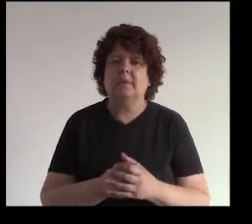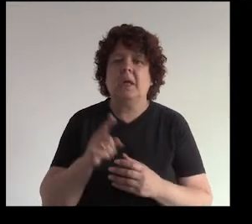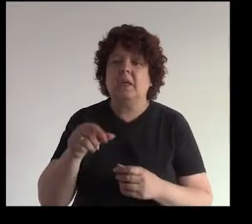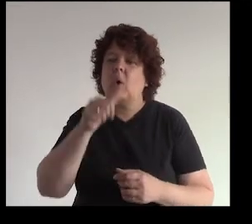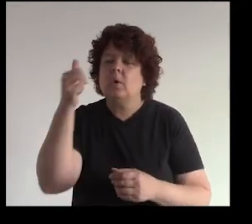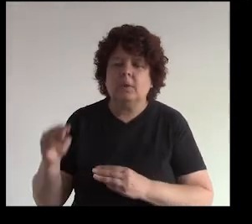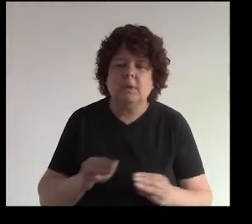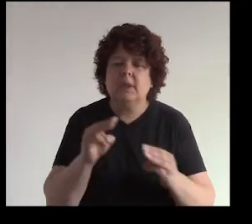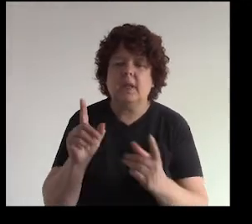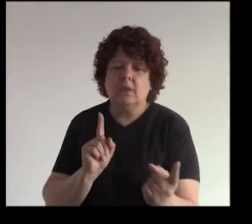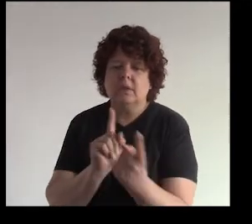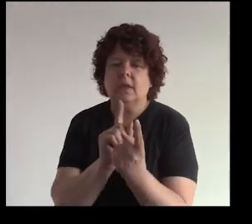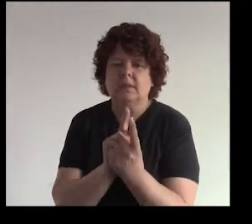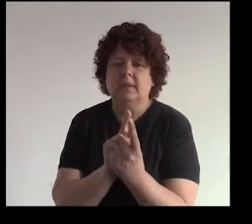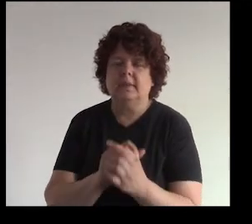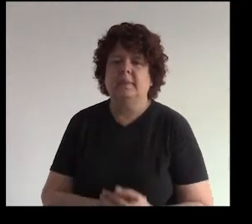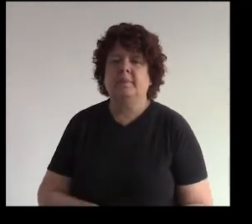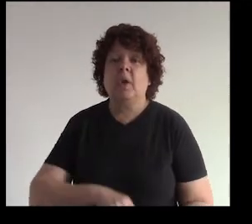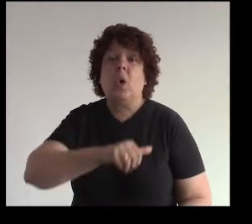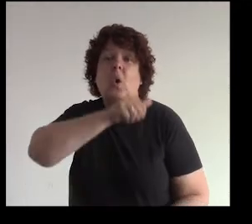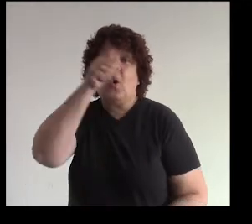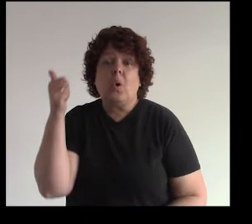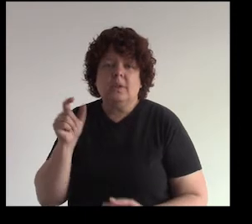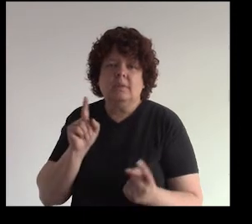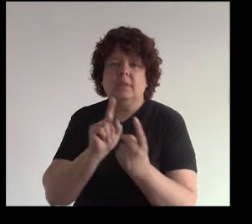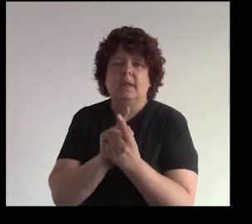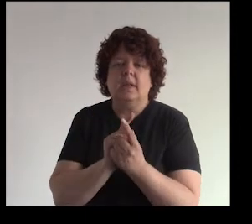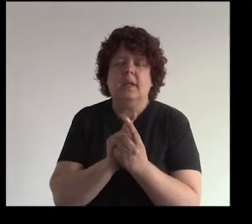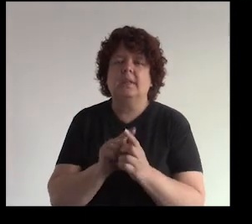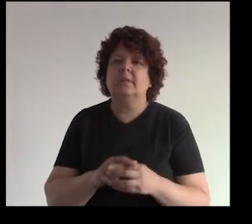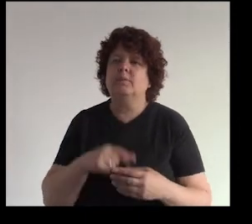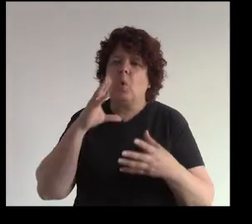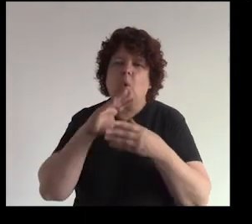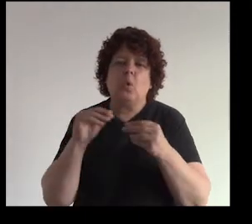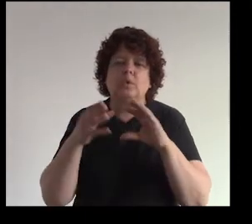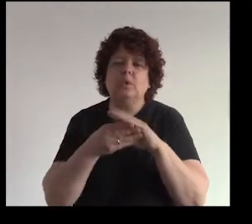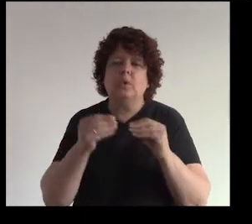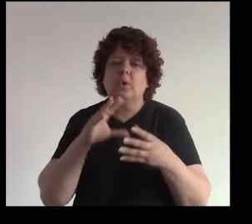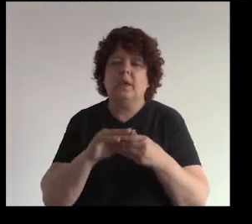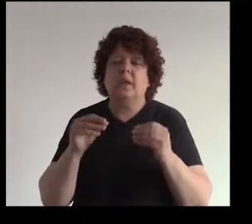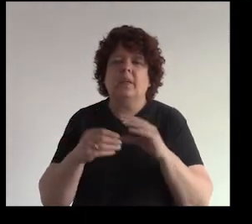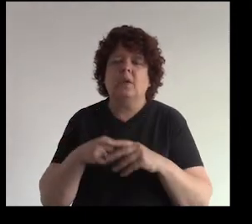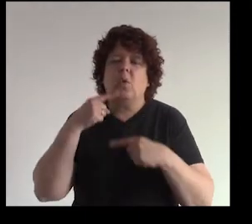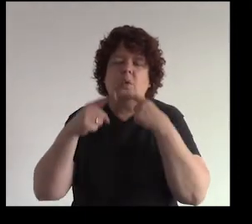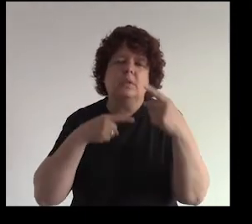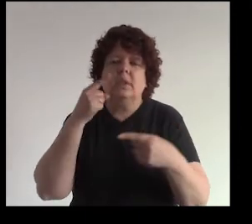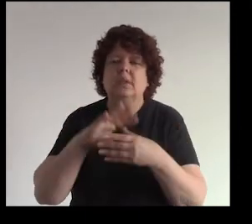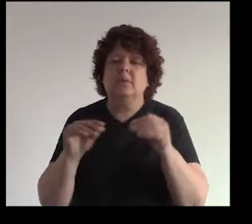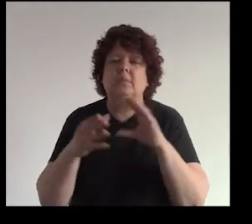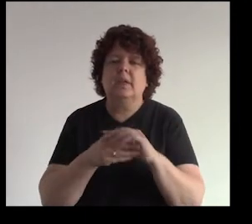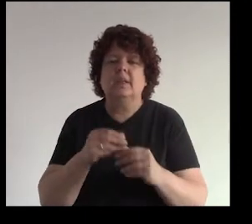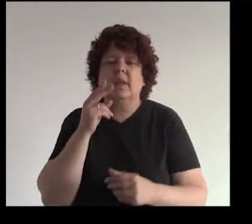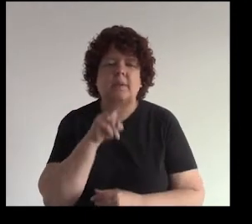acercarse a las personas ¿no? otra manera también es contando historias inspiradoras cuenta